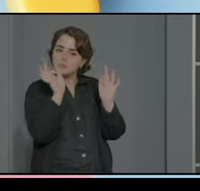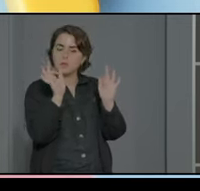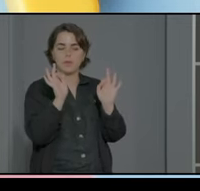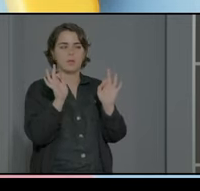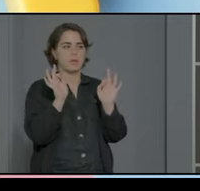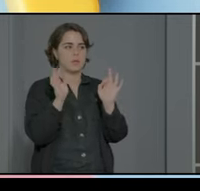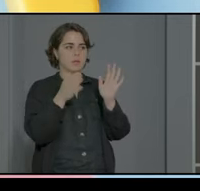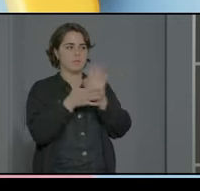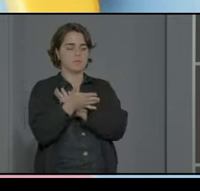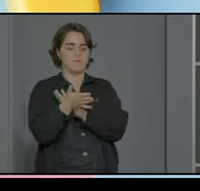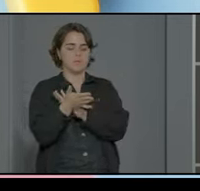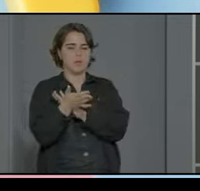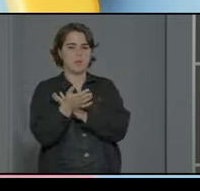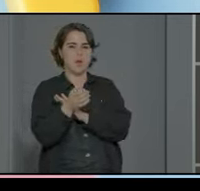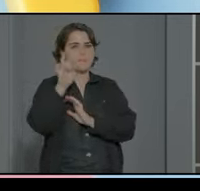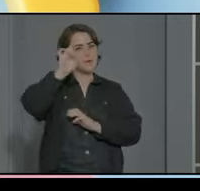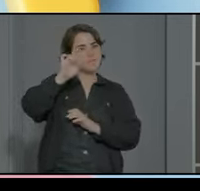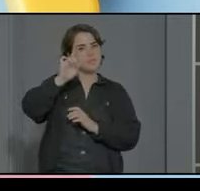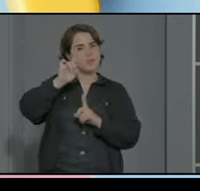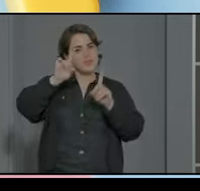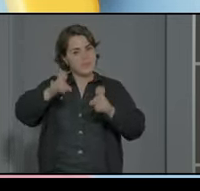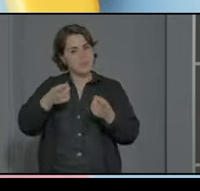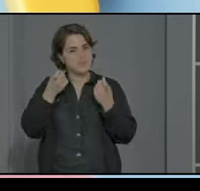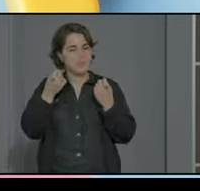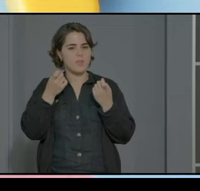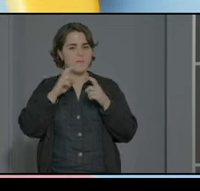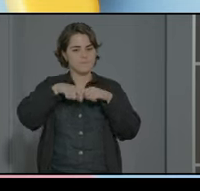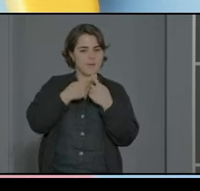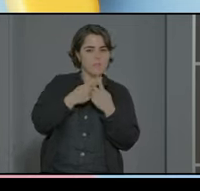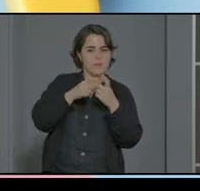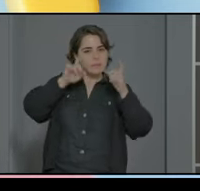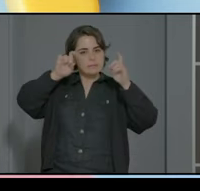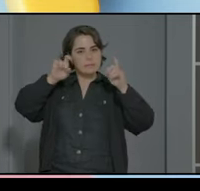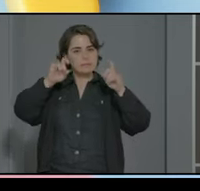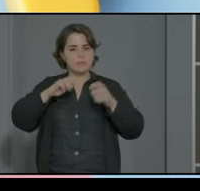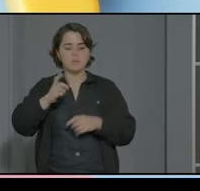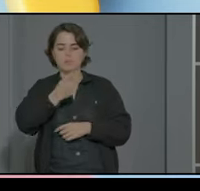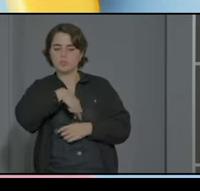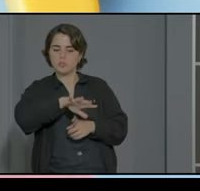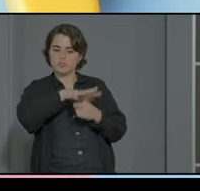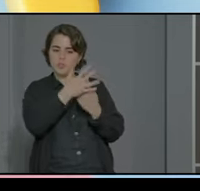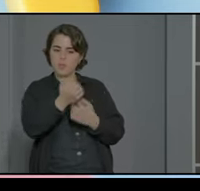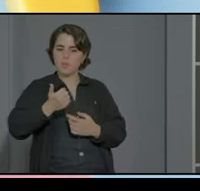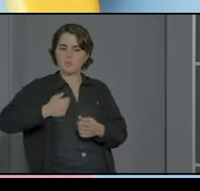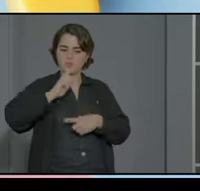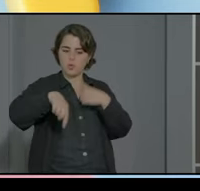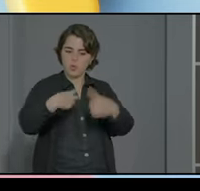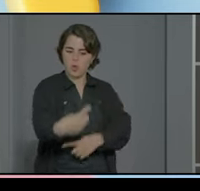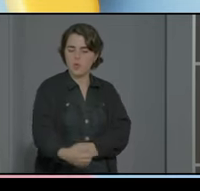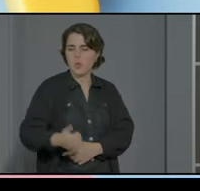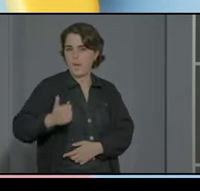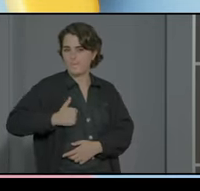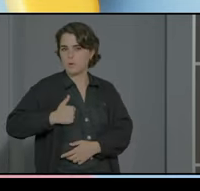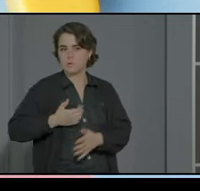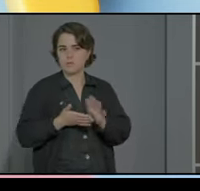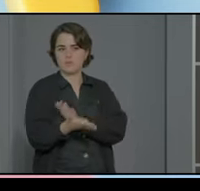se forma a profesorado se forma a familias y aprovechamos situaciones del día a día que son